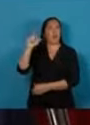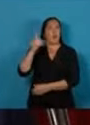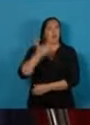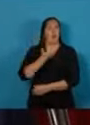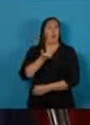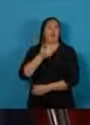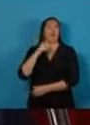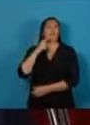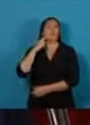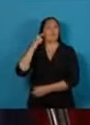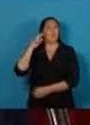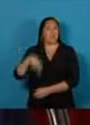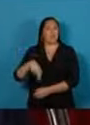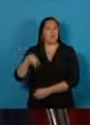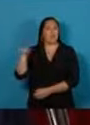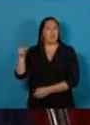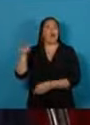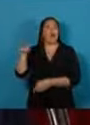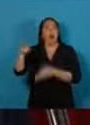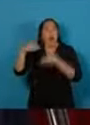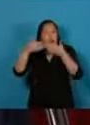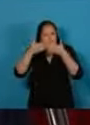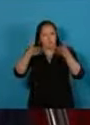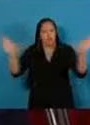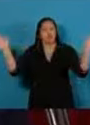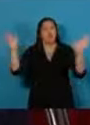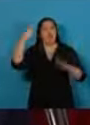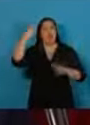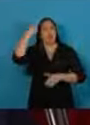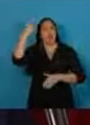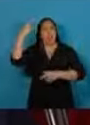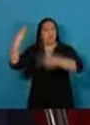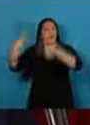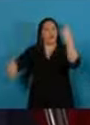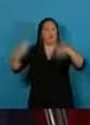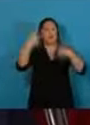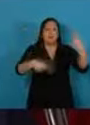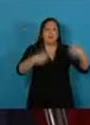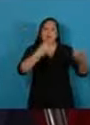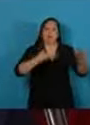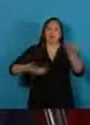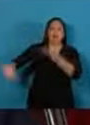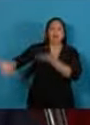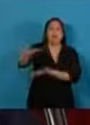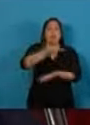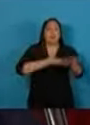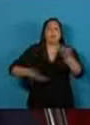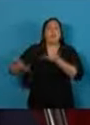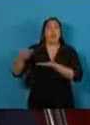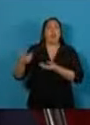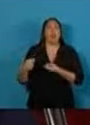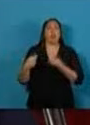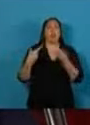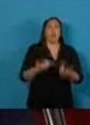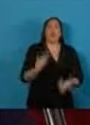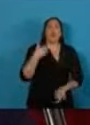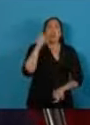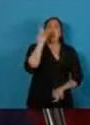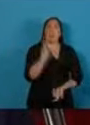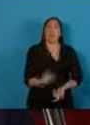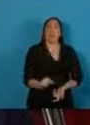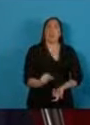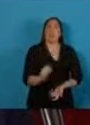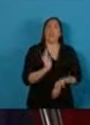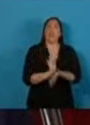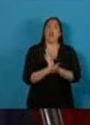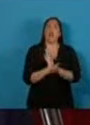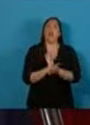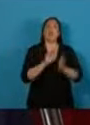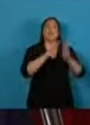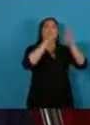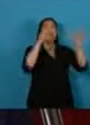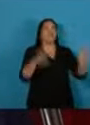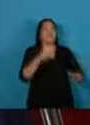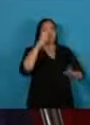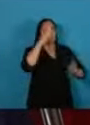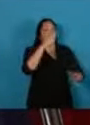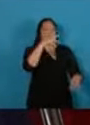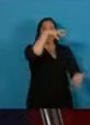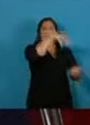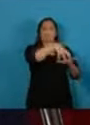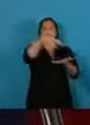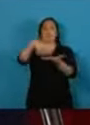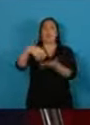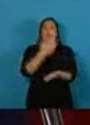puerta hacia el respeto a la pluralidad de ideas y nos devolvía la institucionalidad que habíamos perdido. Desde